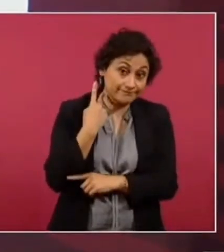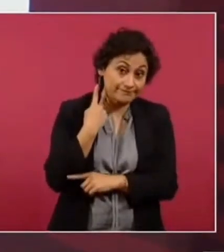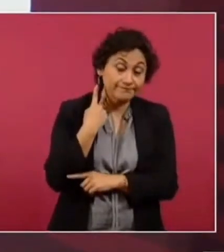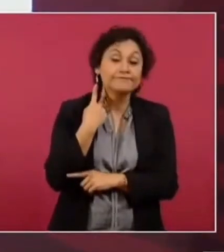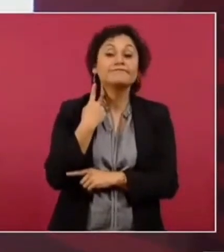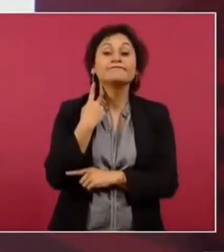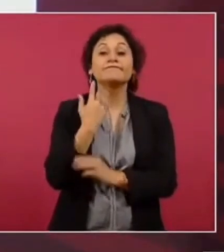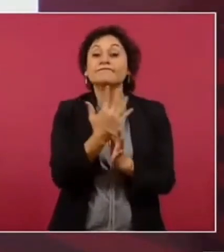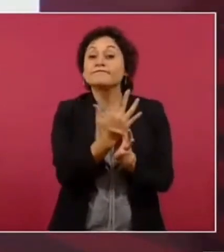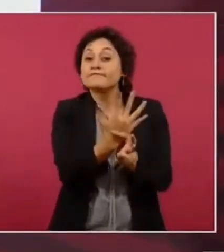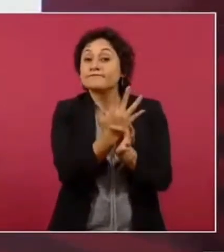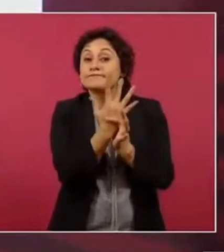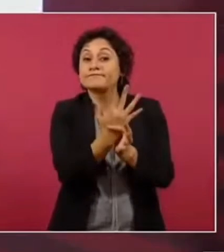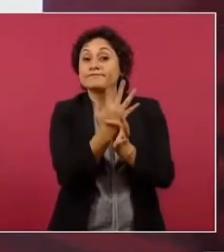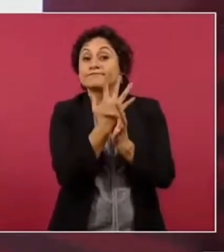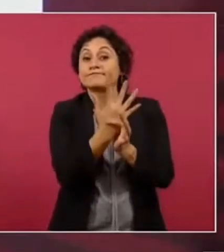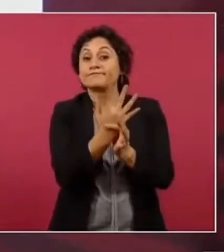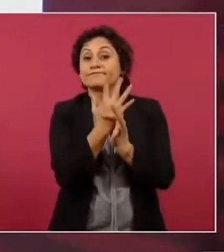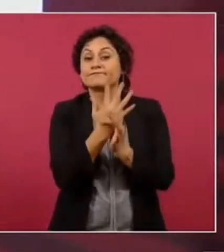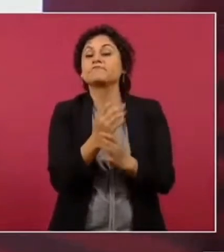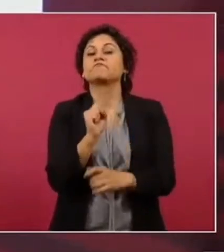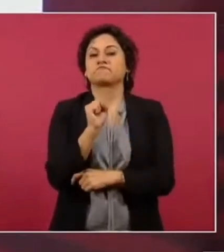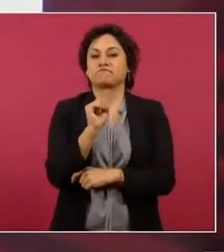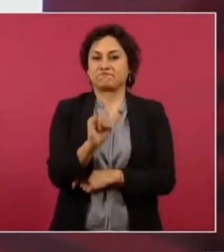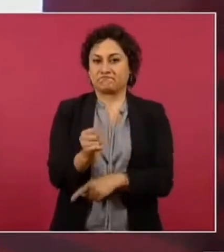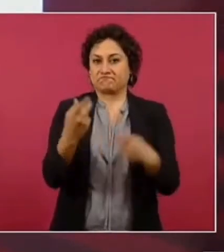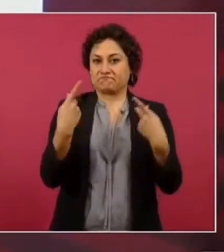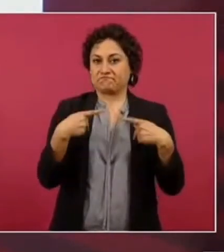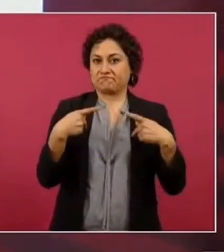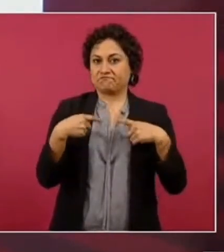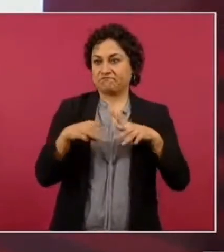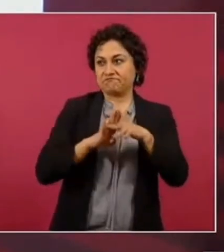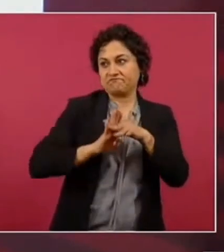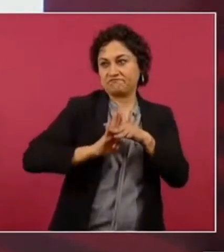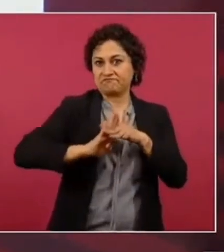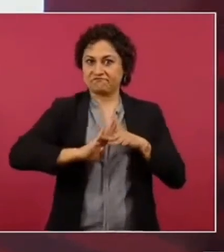Estados Unidos lo introducen los migrantes indocumentados